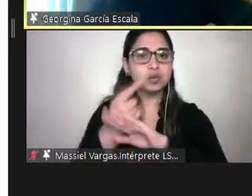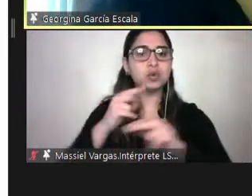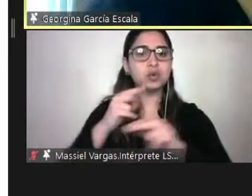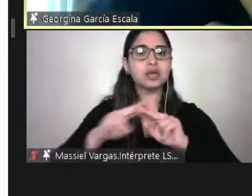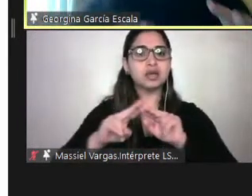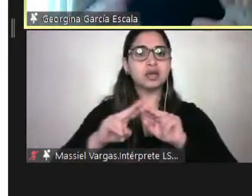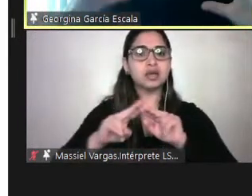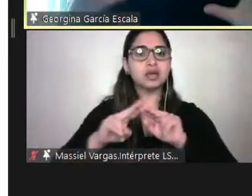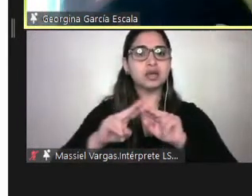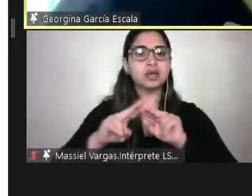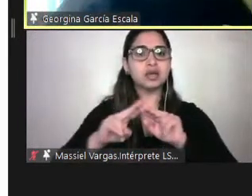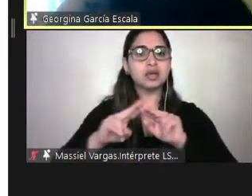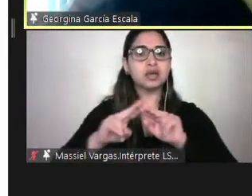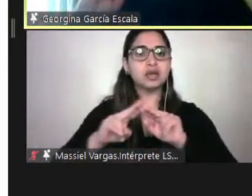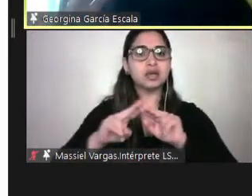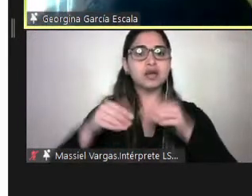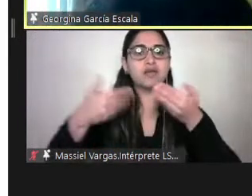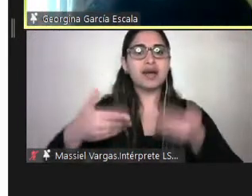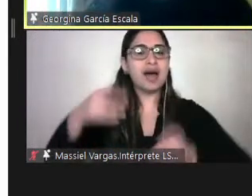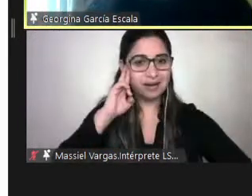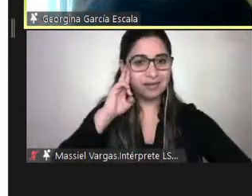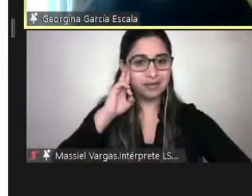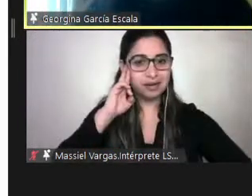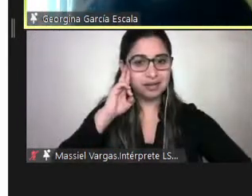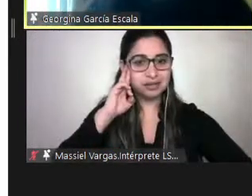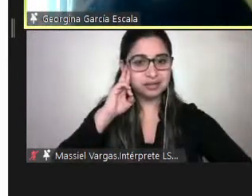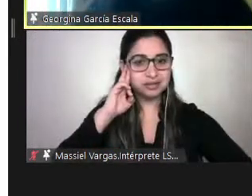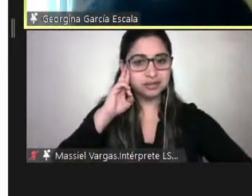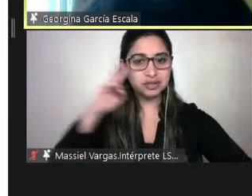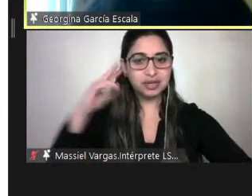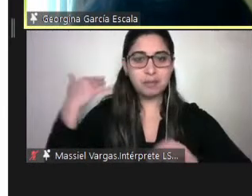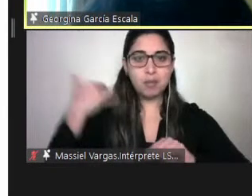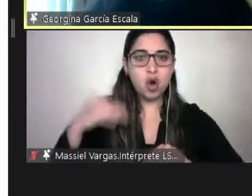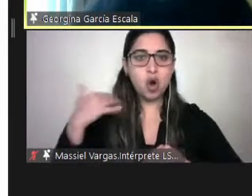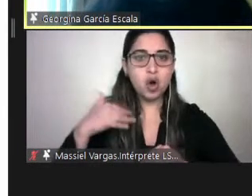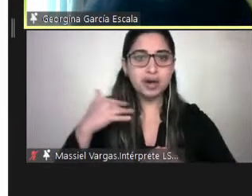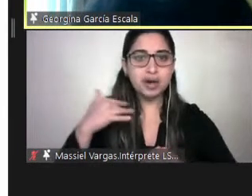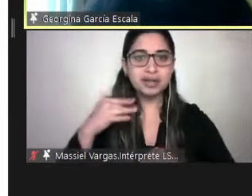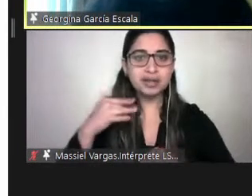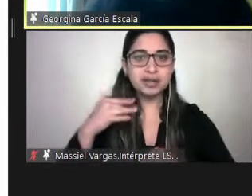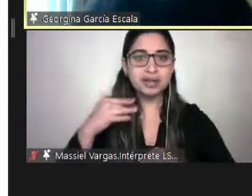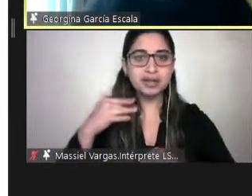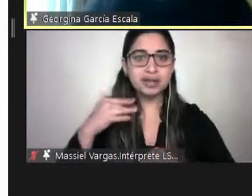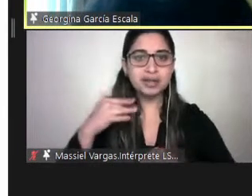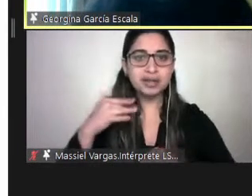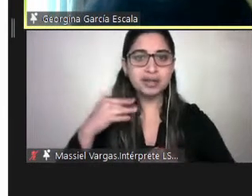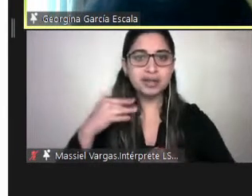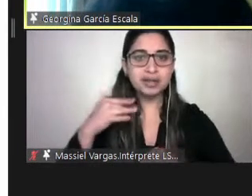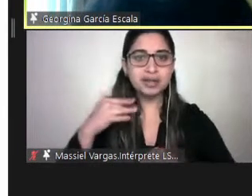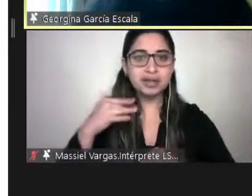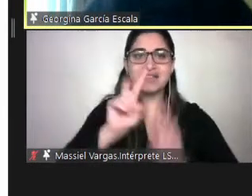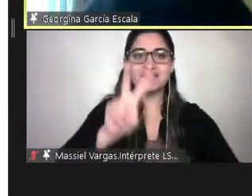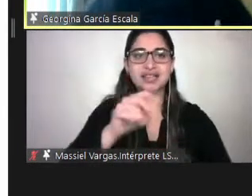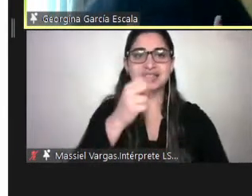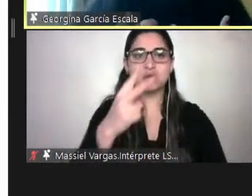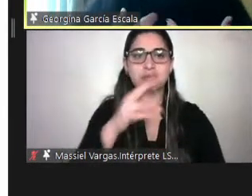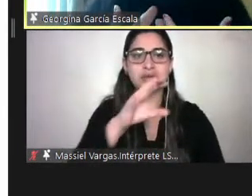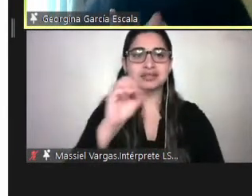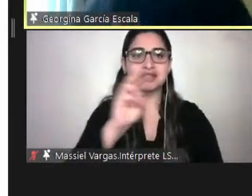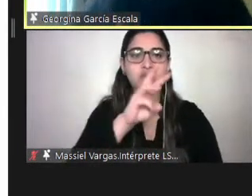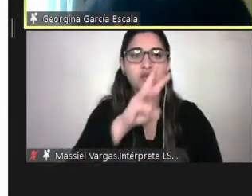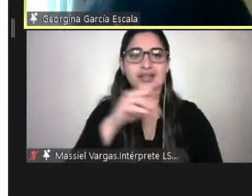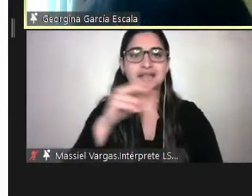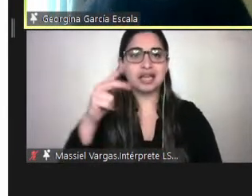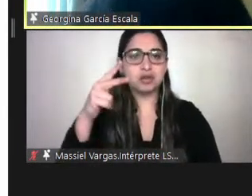reflexión, hay dos leyes importantísimas que nos rigen, la ley 21.091, y que